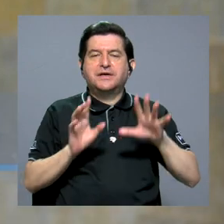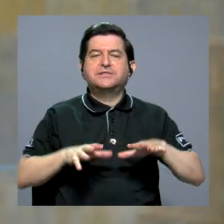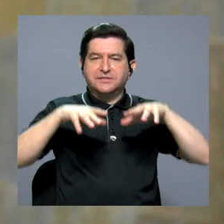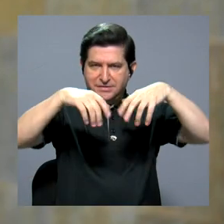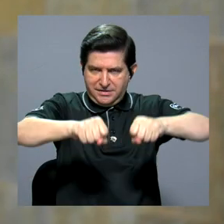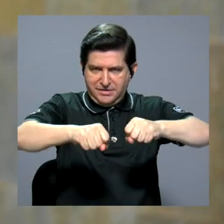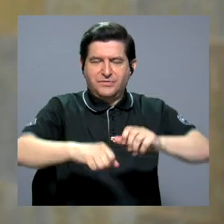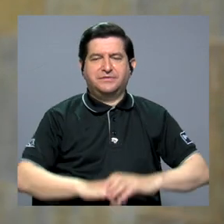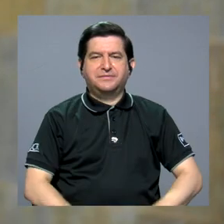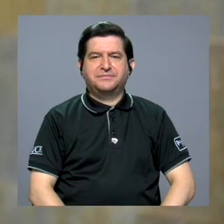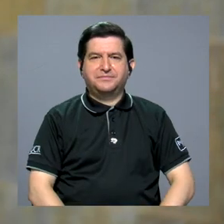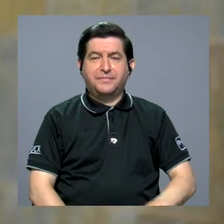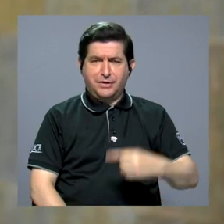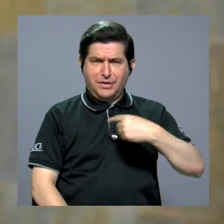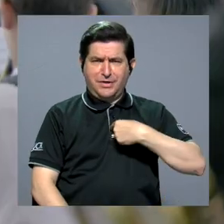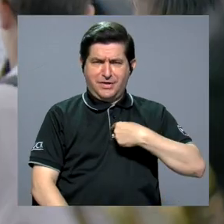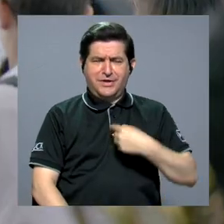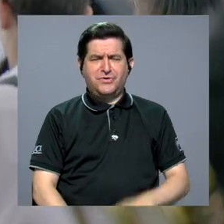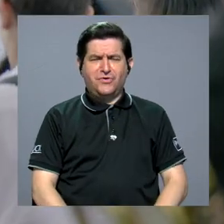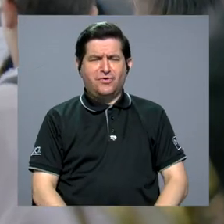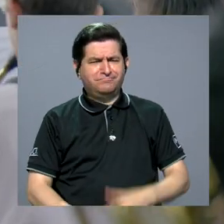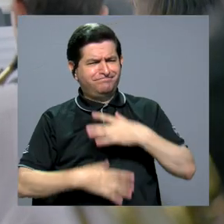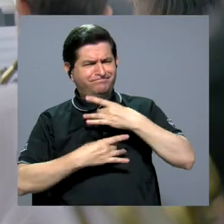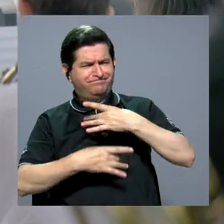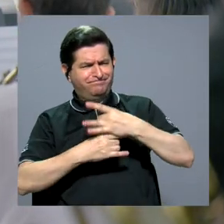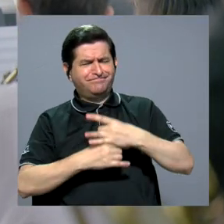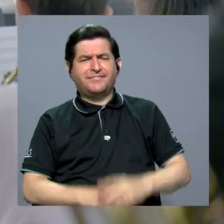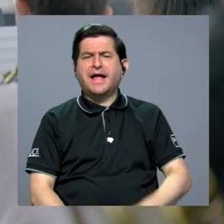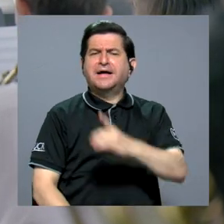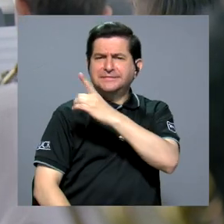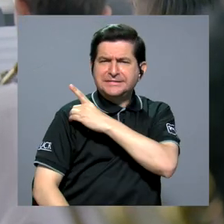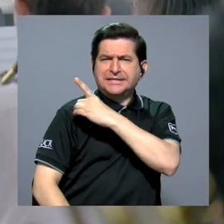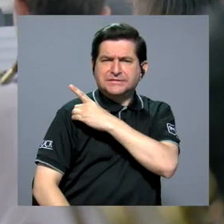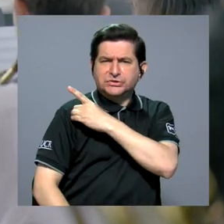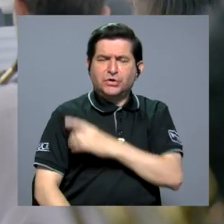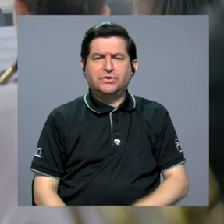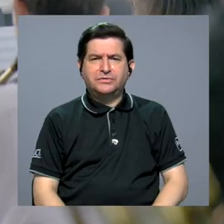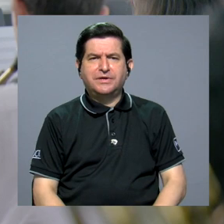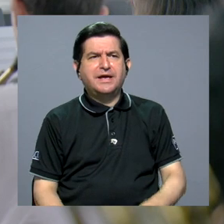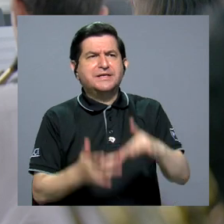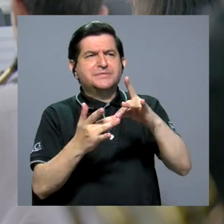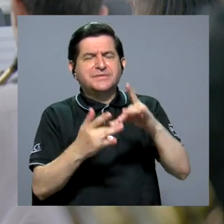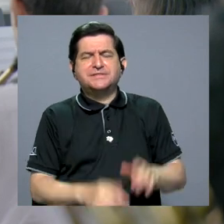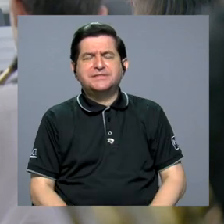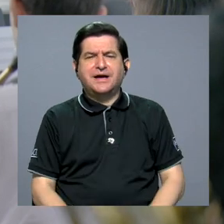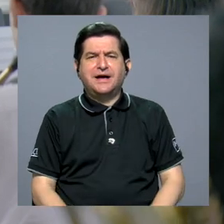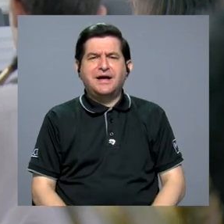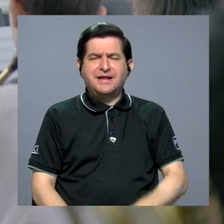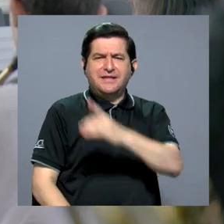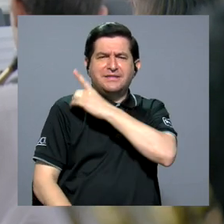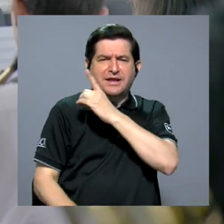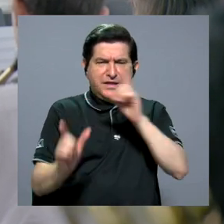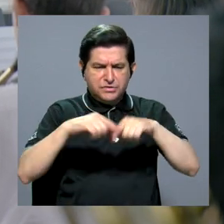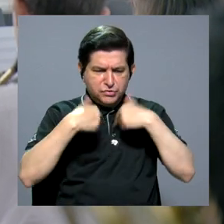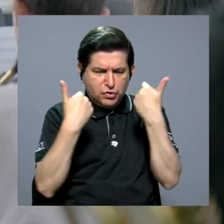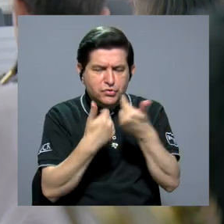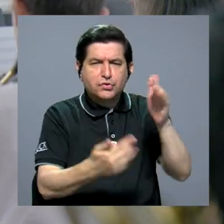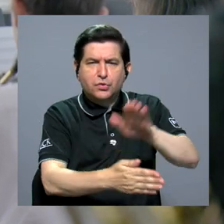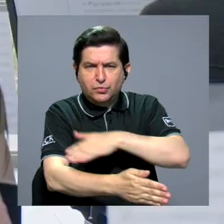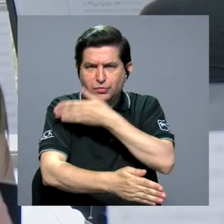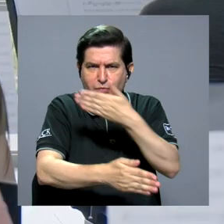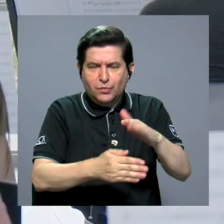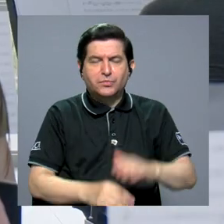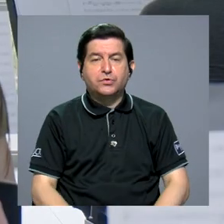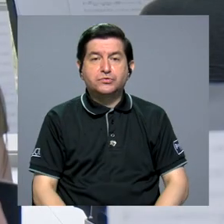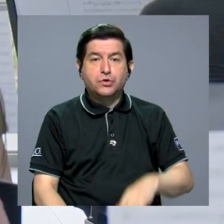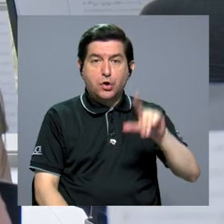graduarme en ellos. Y me llamó muchísimo la atención la dirección, más que todo la dirección de orquestas, posteriormente tengo la de bandas.